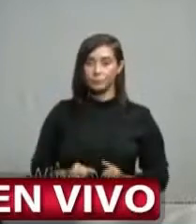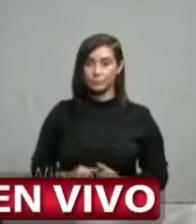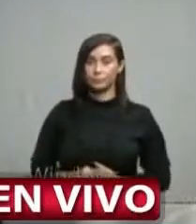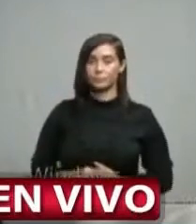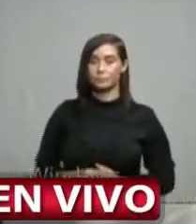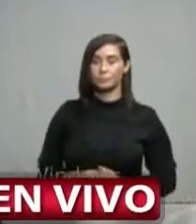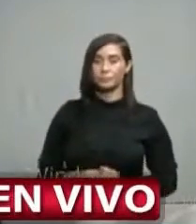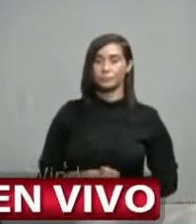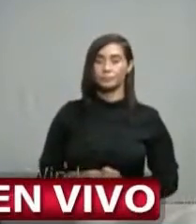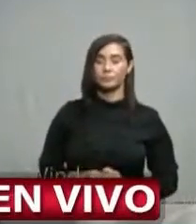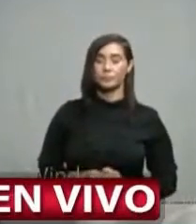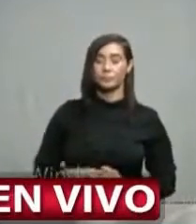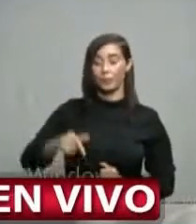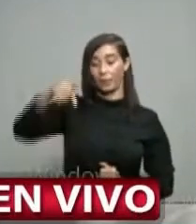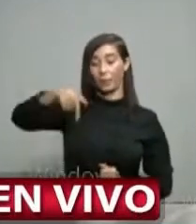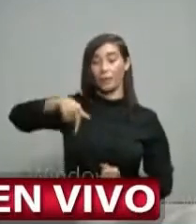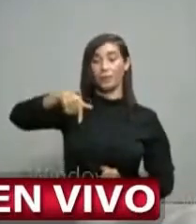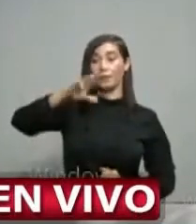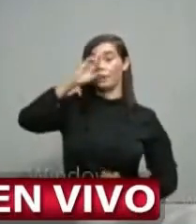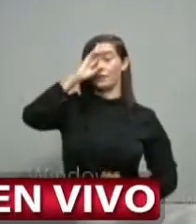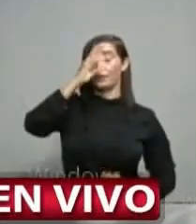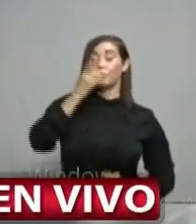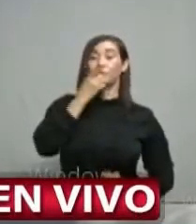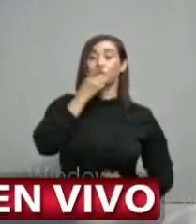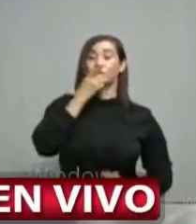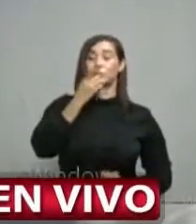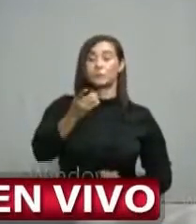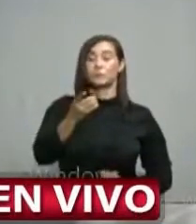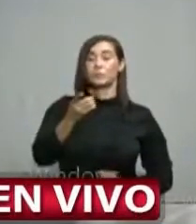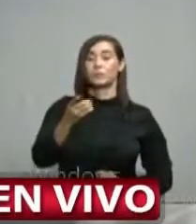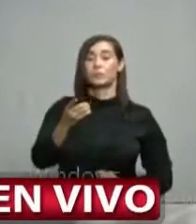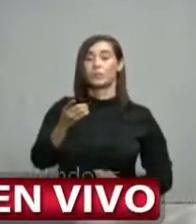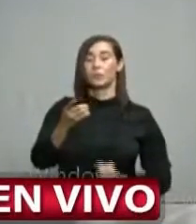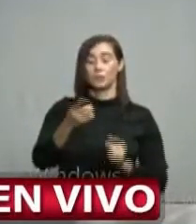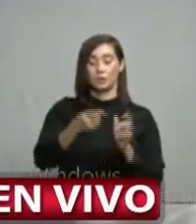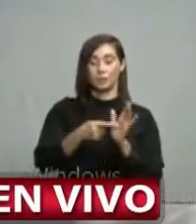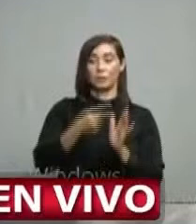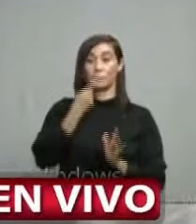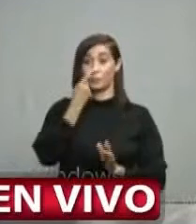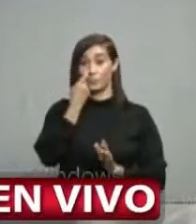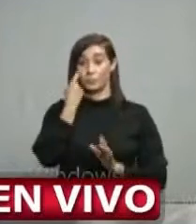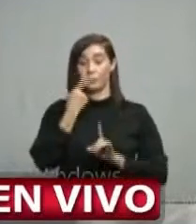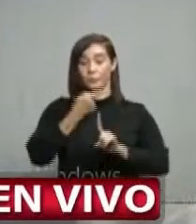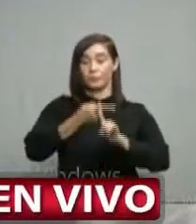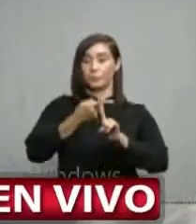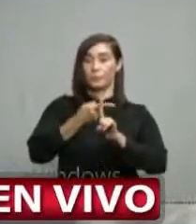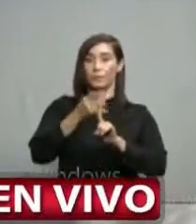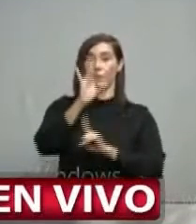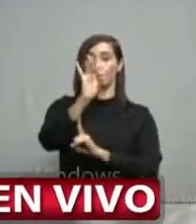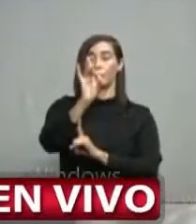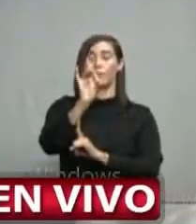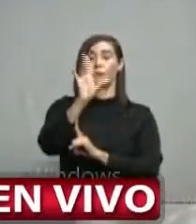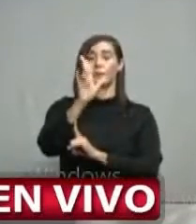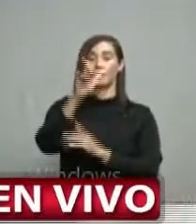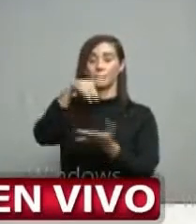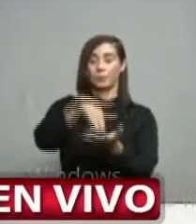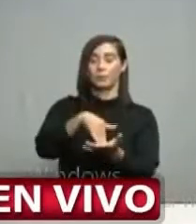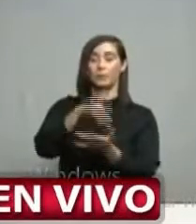En la República Dominicana el número de muestras procesadas 83